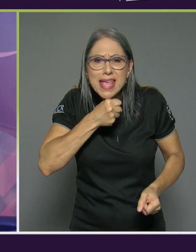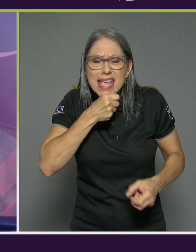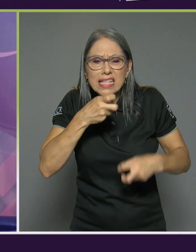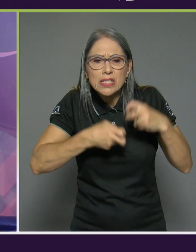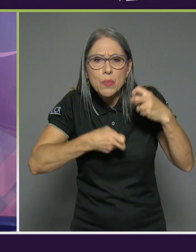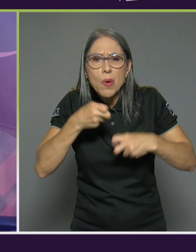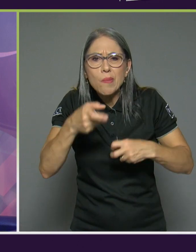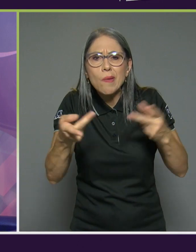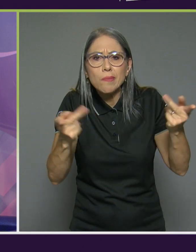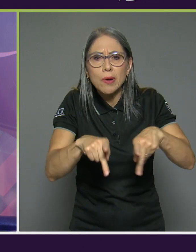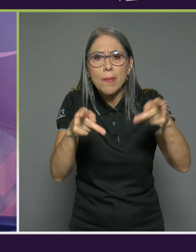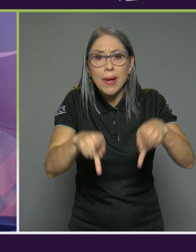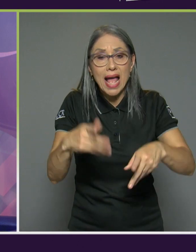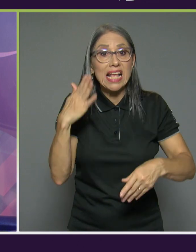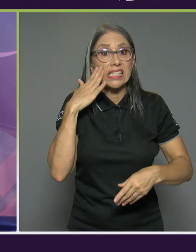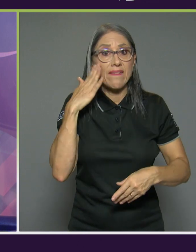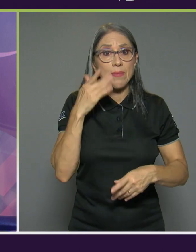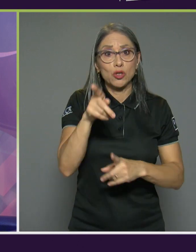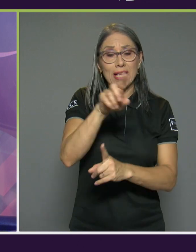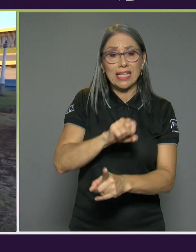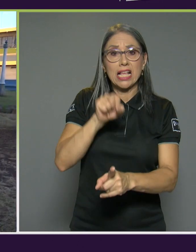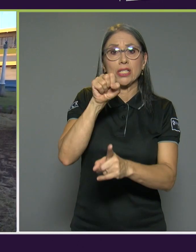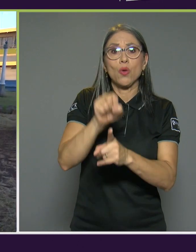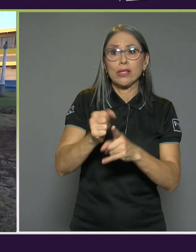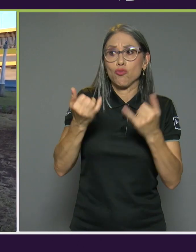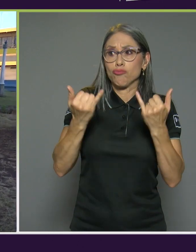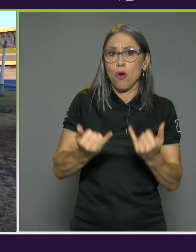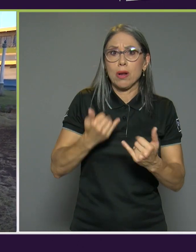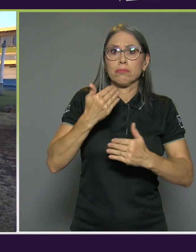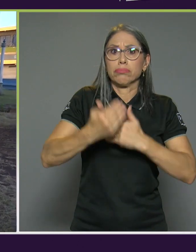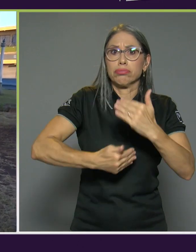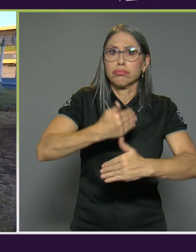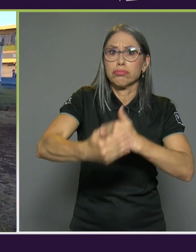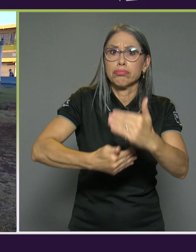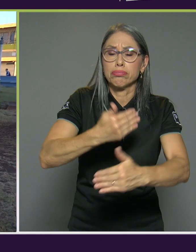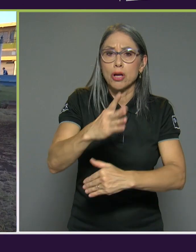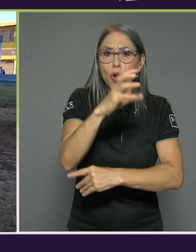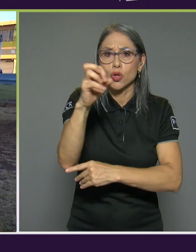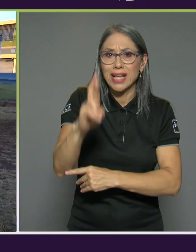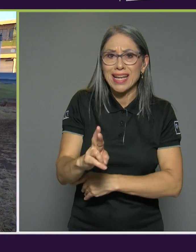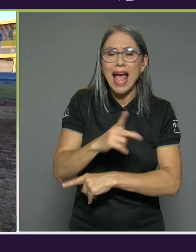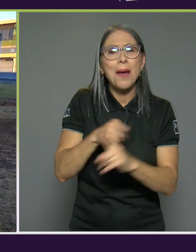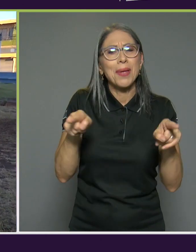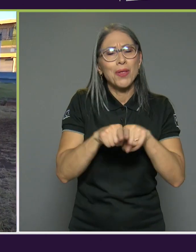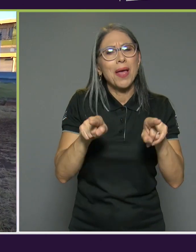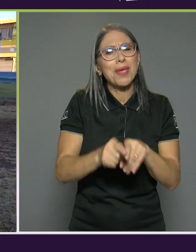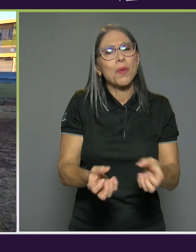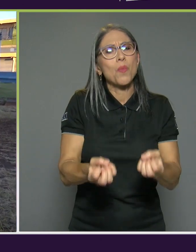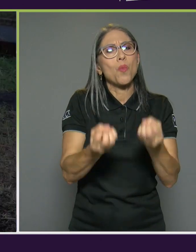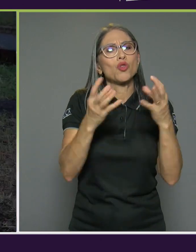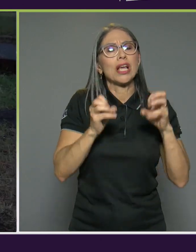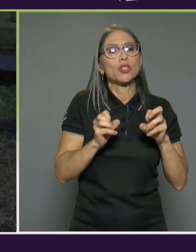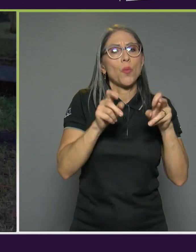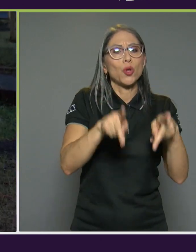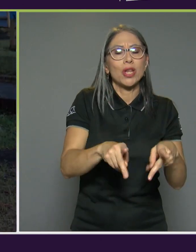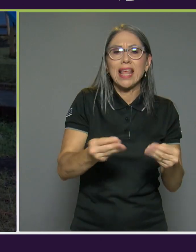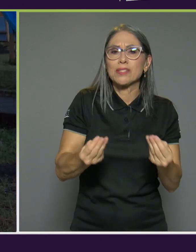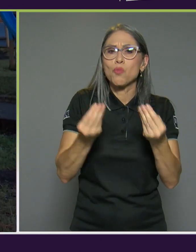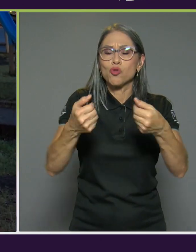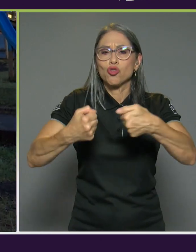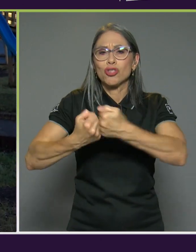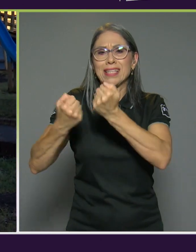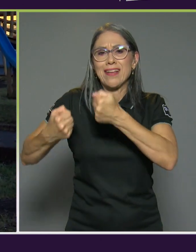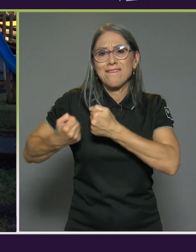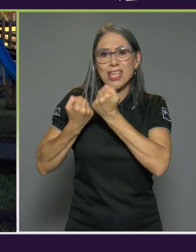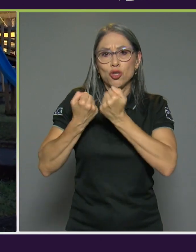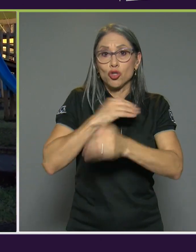problema que está en crecimiento en costa rica pero también tiene muchas oportunidades y muchos desafíos para que todos podamos colaborar